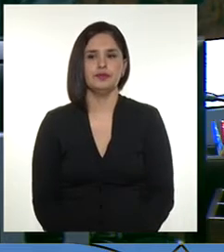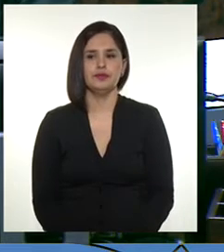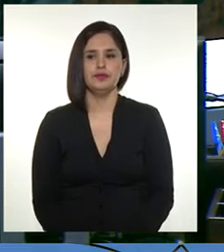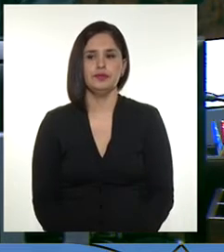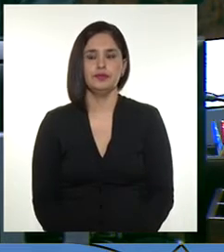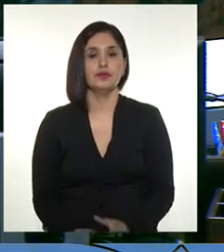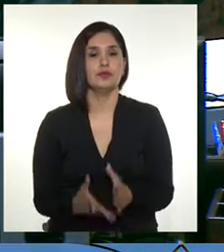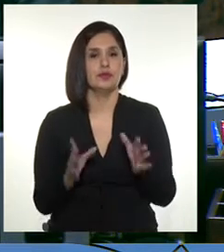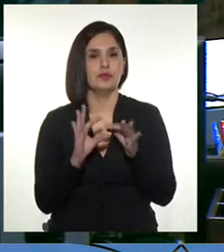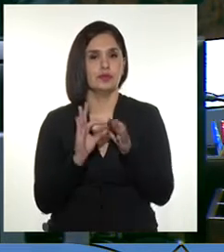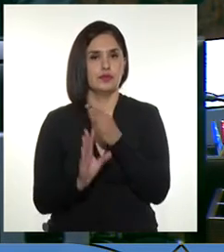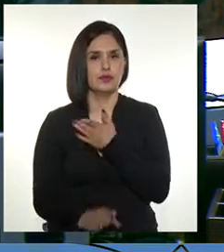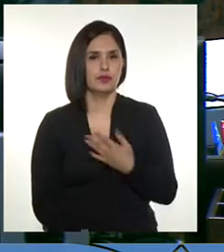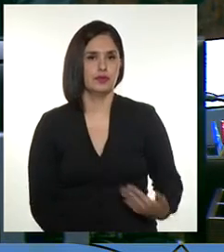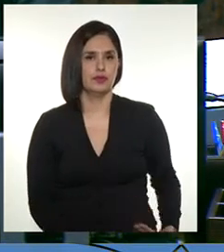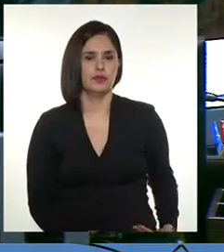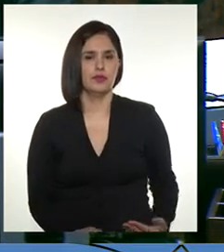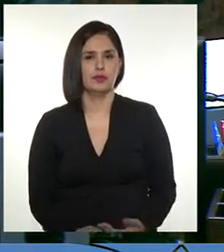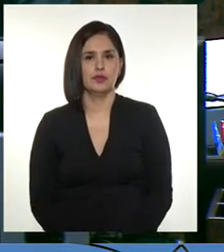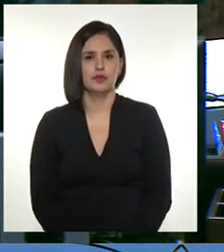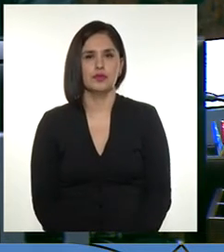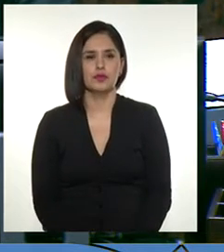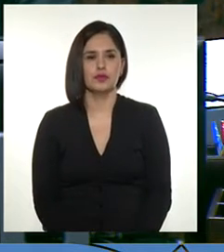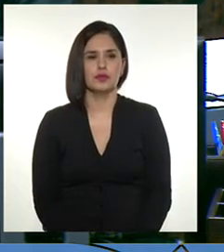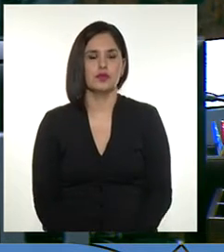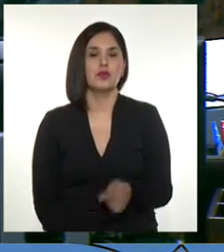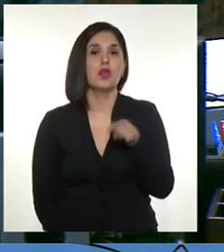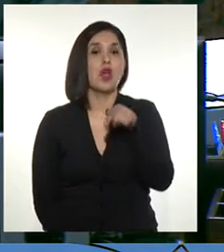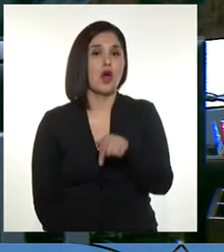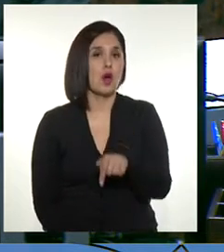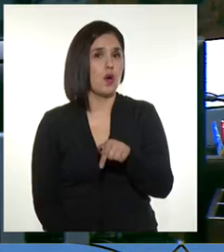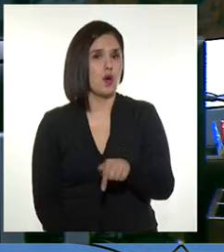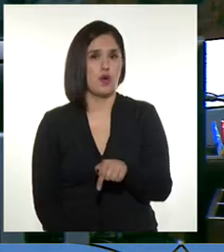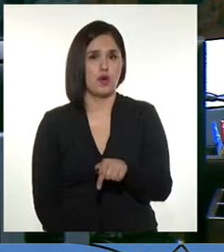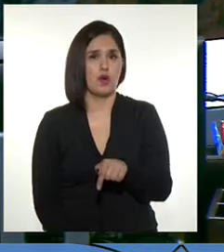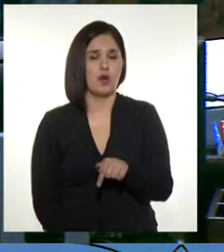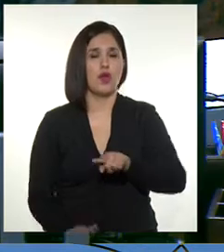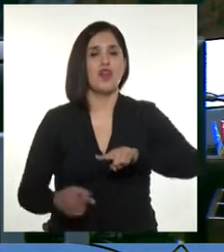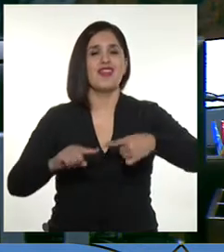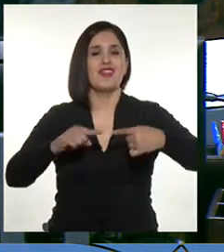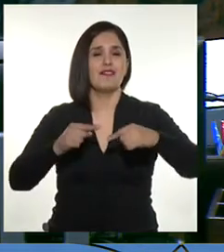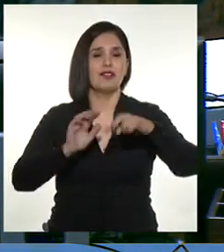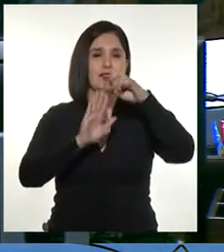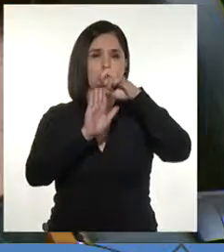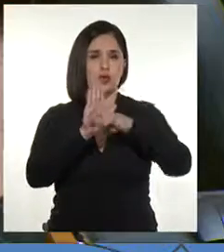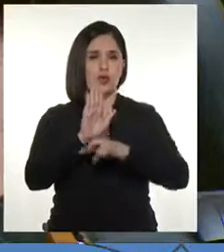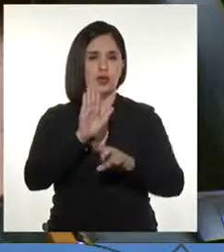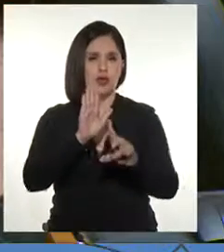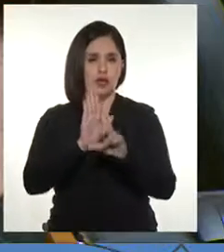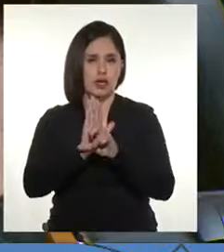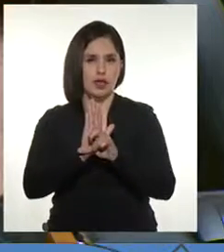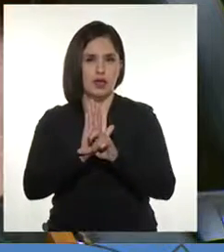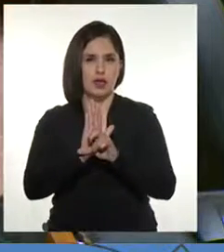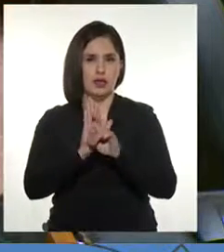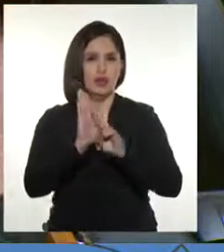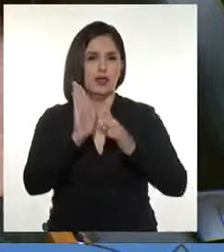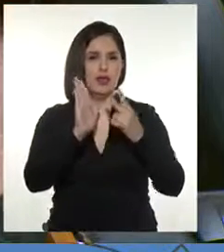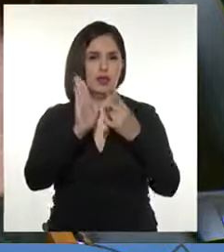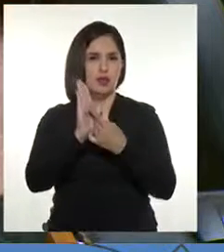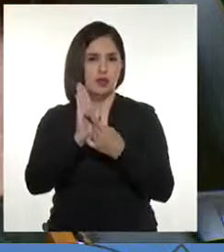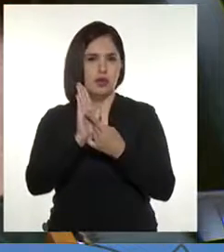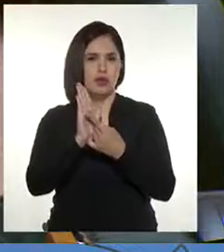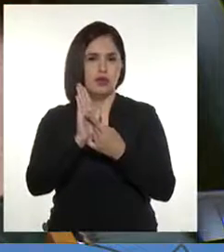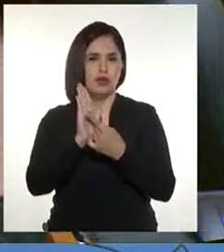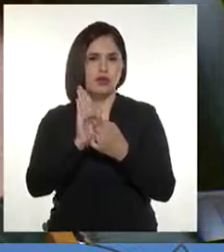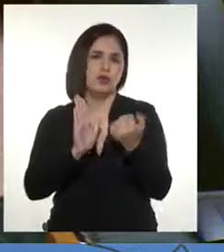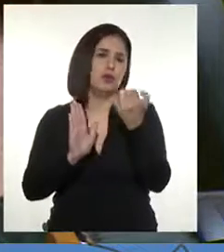Muchas gracias, Presidente. Hoy estamos debatiendo un proyecto de ley que modificó un mal